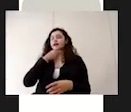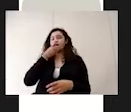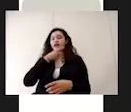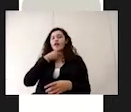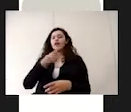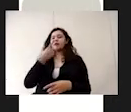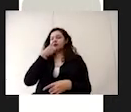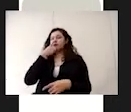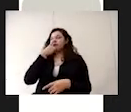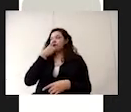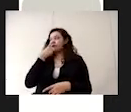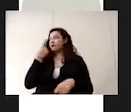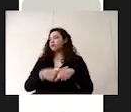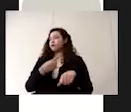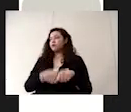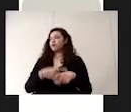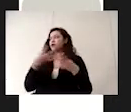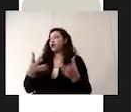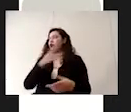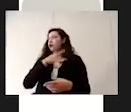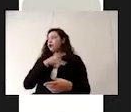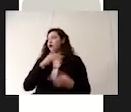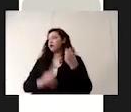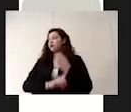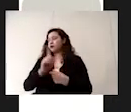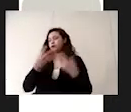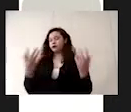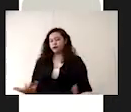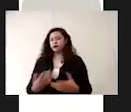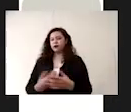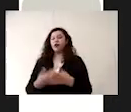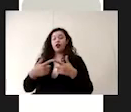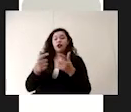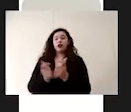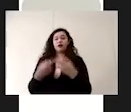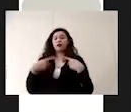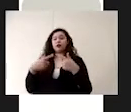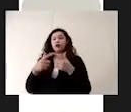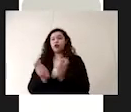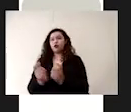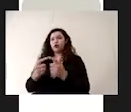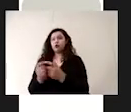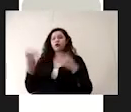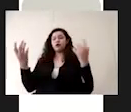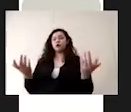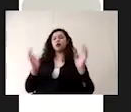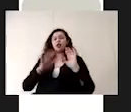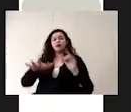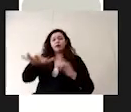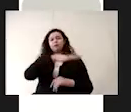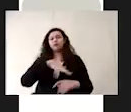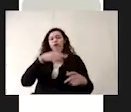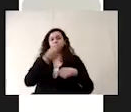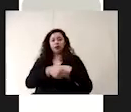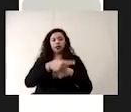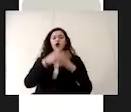respiratorias y cardíacas. Todo este grupo de personas se consideran personas en situación de riesgo